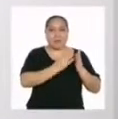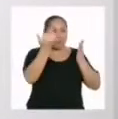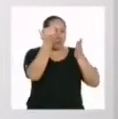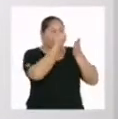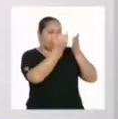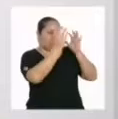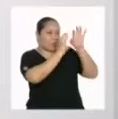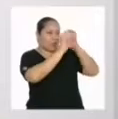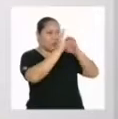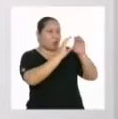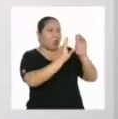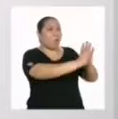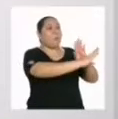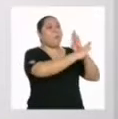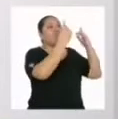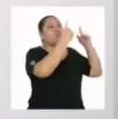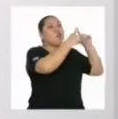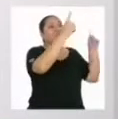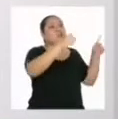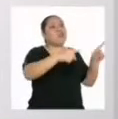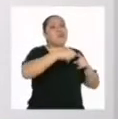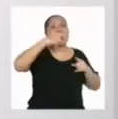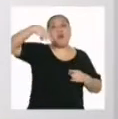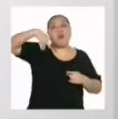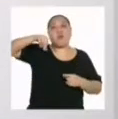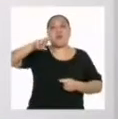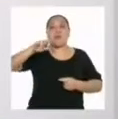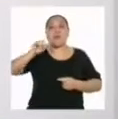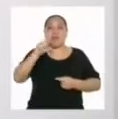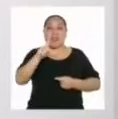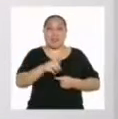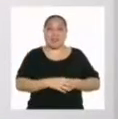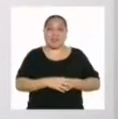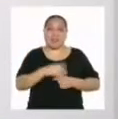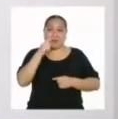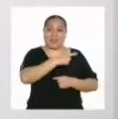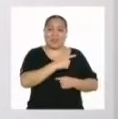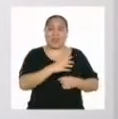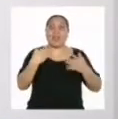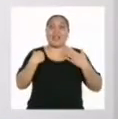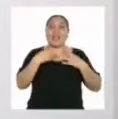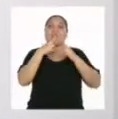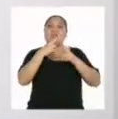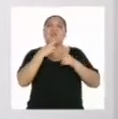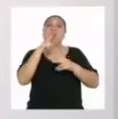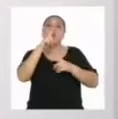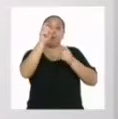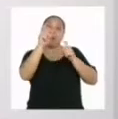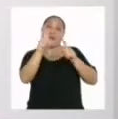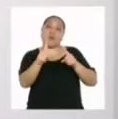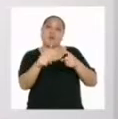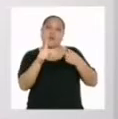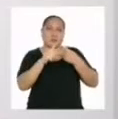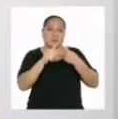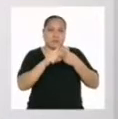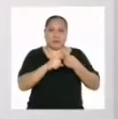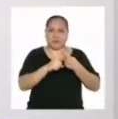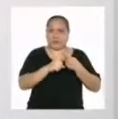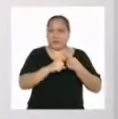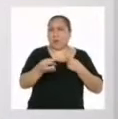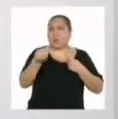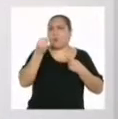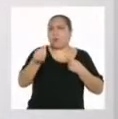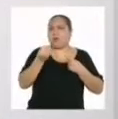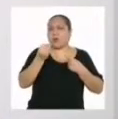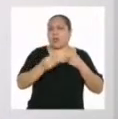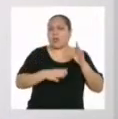diseñaremos un periódico mural que responda a las siguientes preguntas. ¿Sabes a qué se